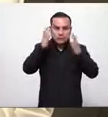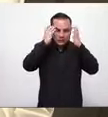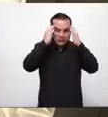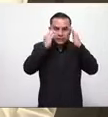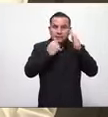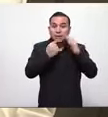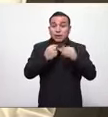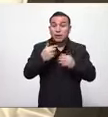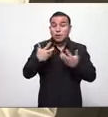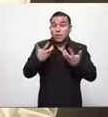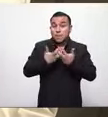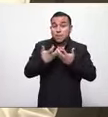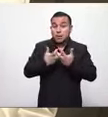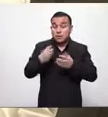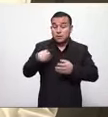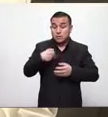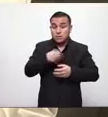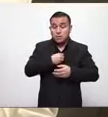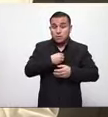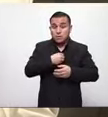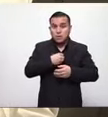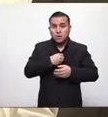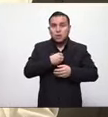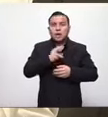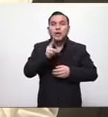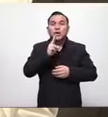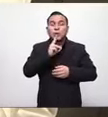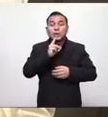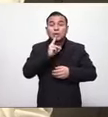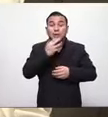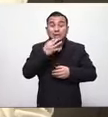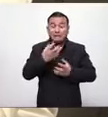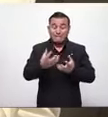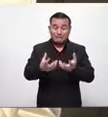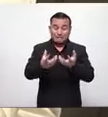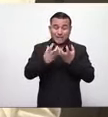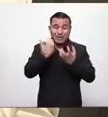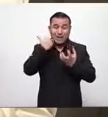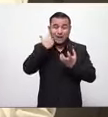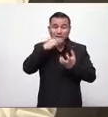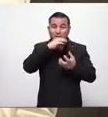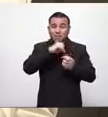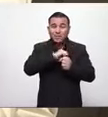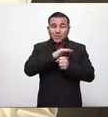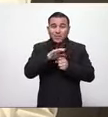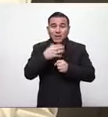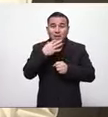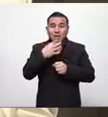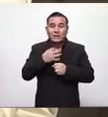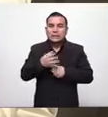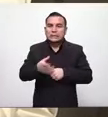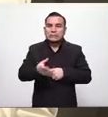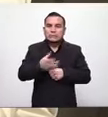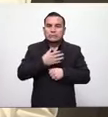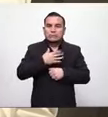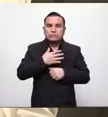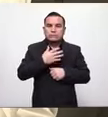hondureña de la saturación y la demanda masiva de pacientes complicados